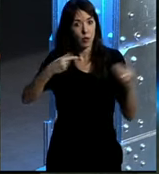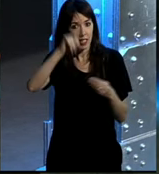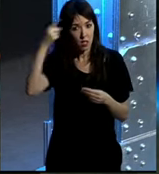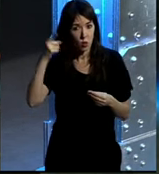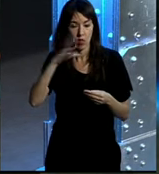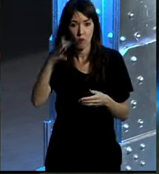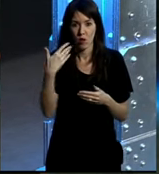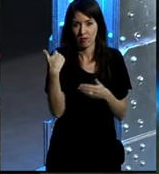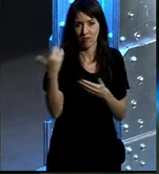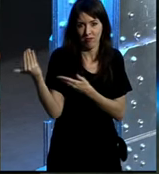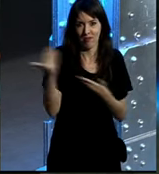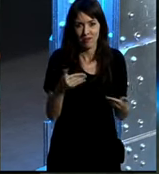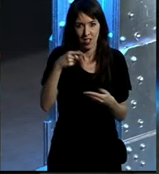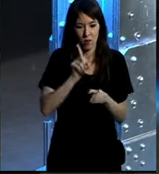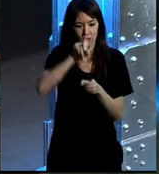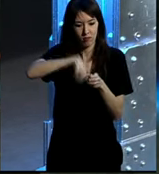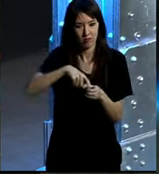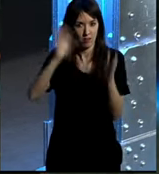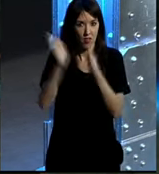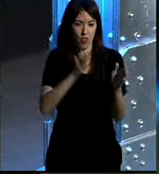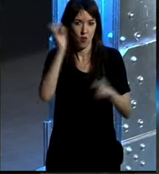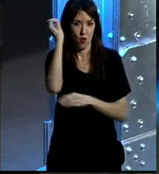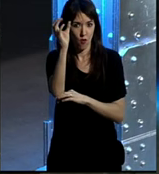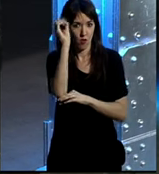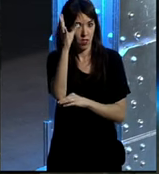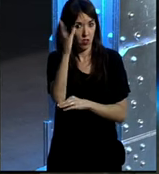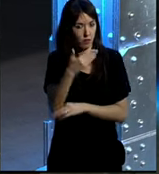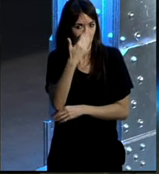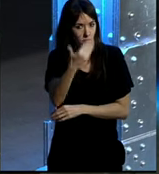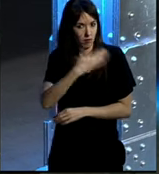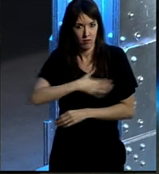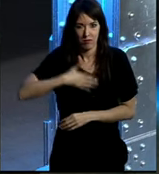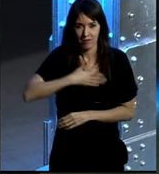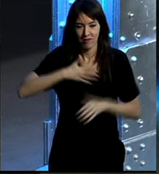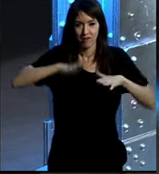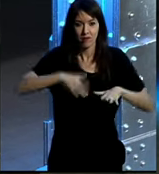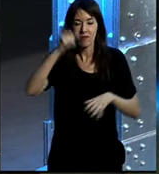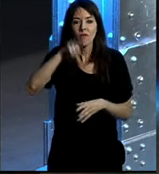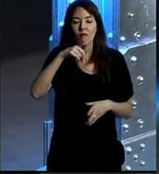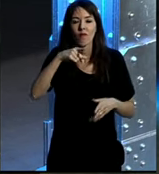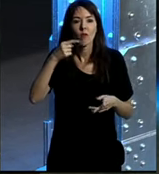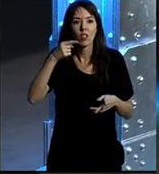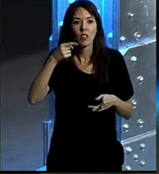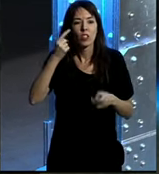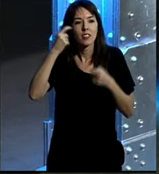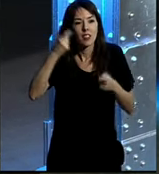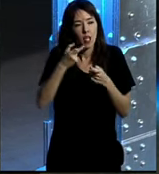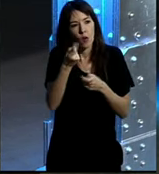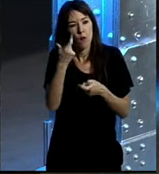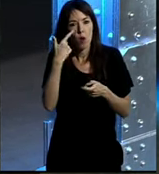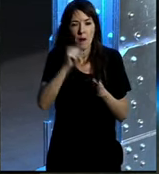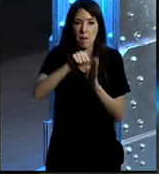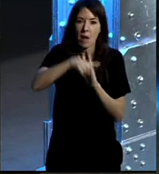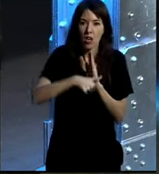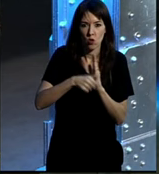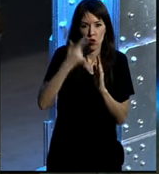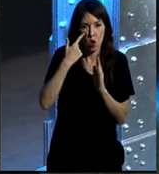Juan Carlos por la invitación a participar en este ciclo de conferencias. Gracias. mí la verdad es que es un placer estar aquí y voy a tratar simplemente de establecer un poco el marco